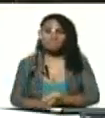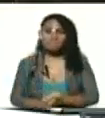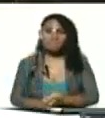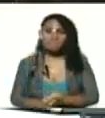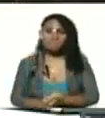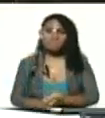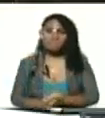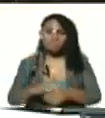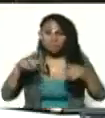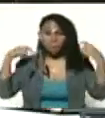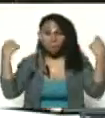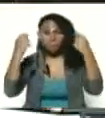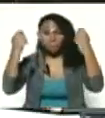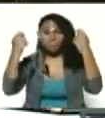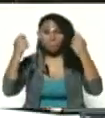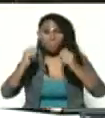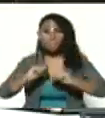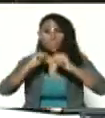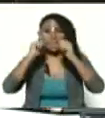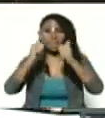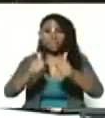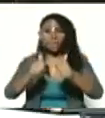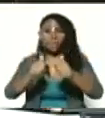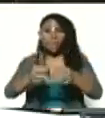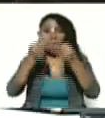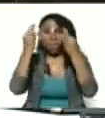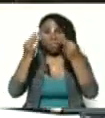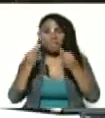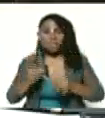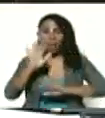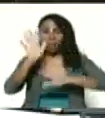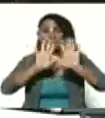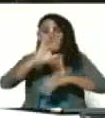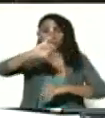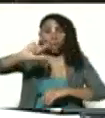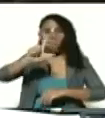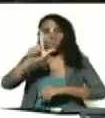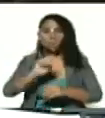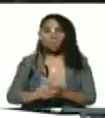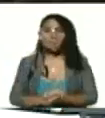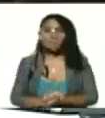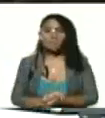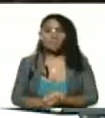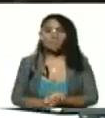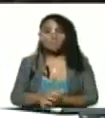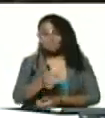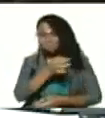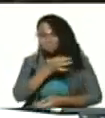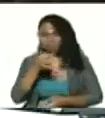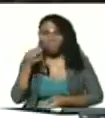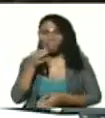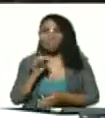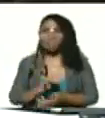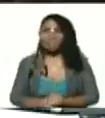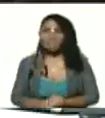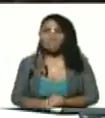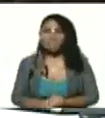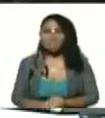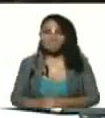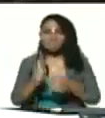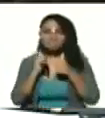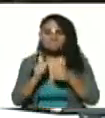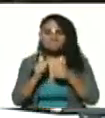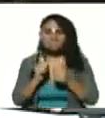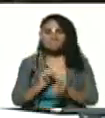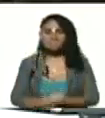la campaña arrancó oficialmente el 15 de julio correcto muy bien